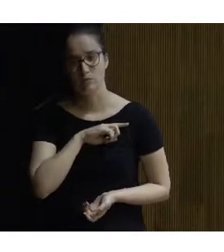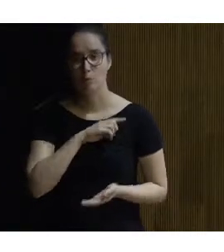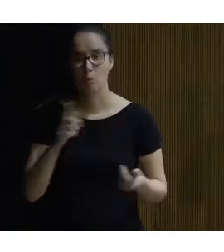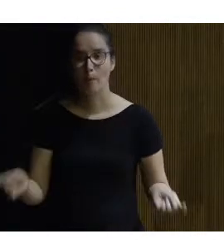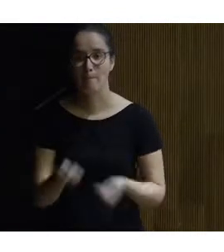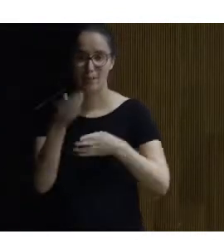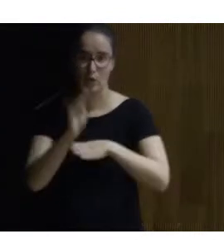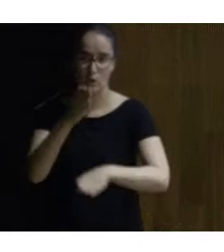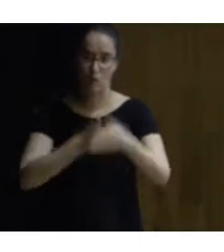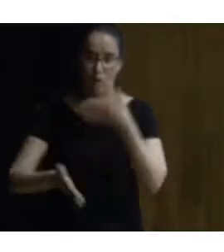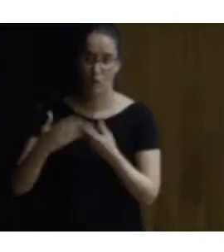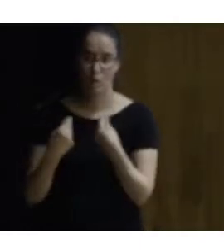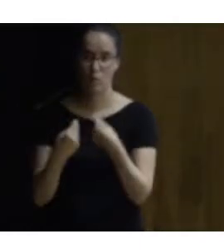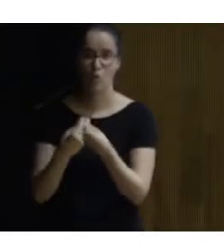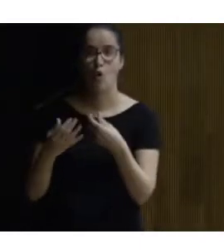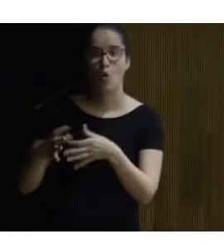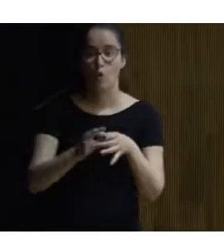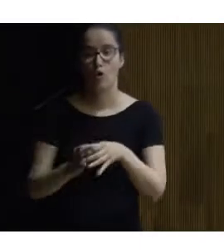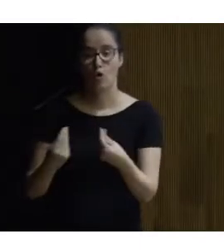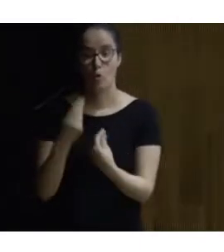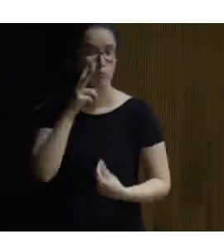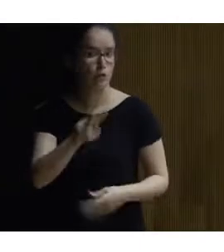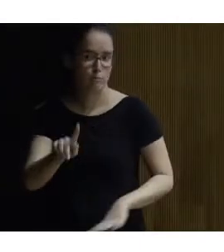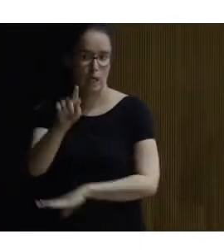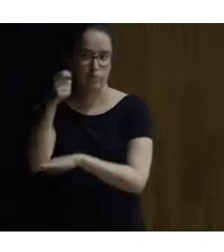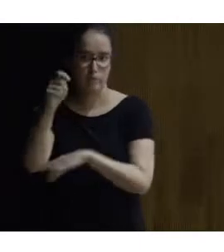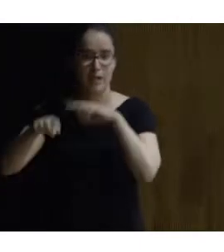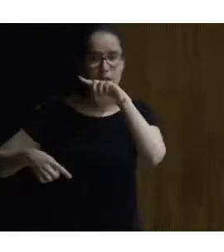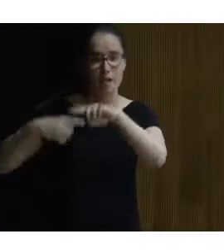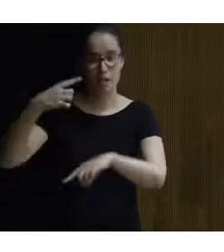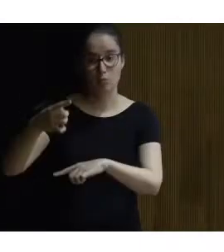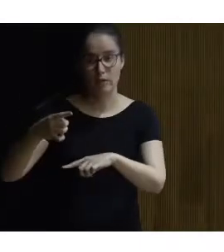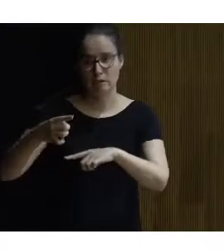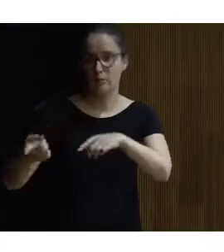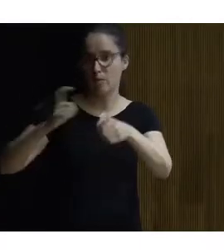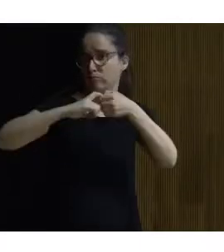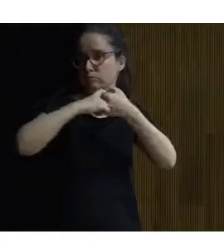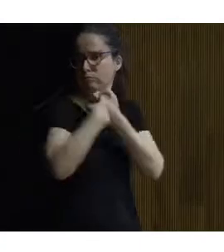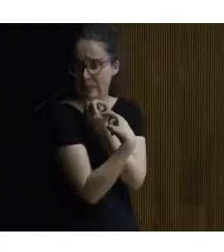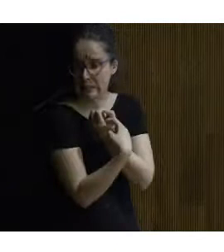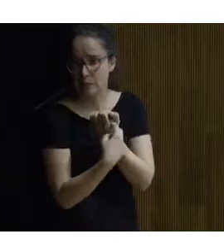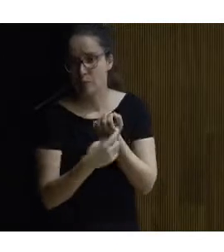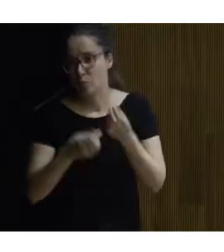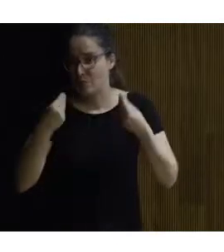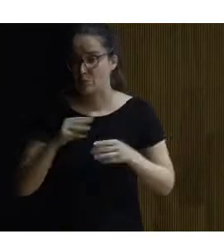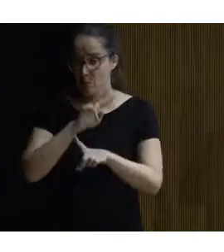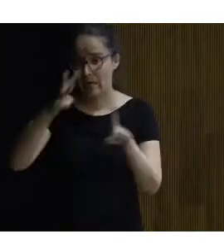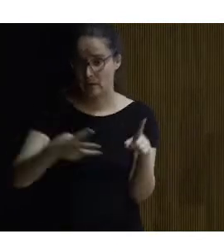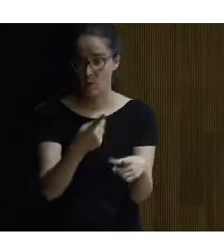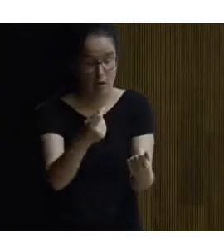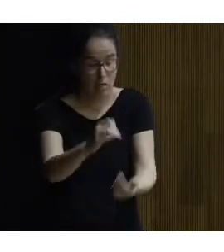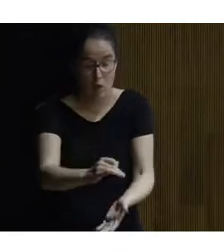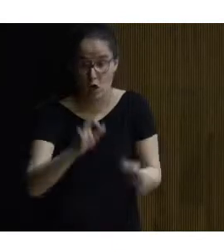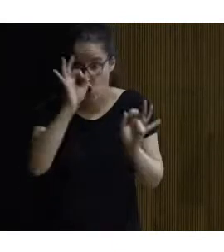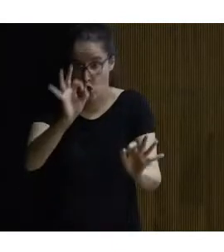patrocinando o colaborando conjuntamente con los museos para poderlo llevar adelante y luego se sumen todos los demás pero bueno igual que una página web tiene un coste